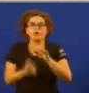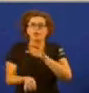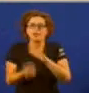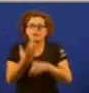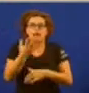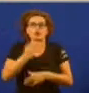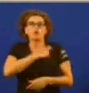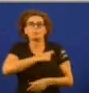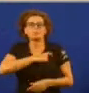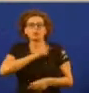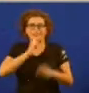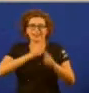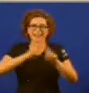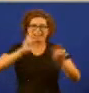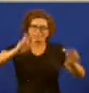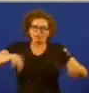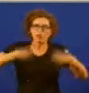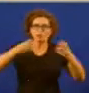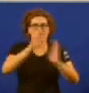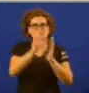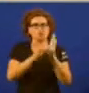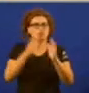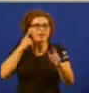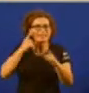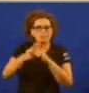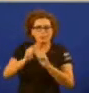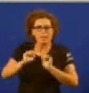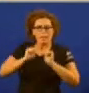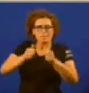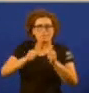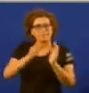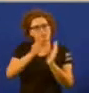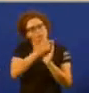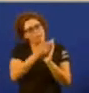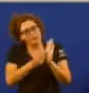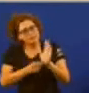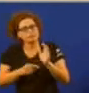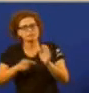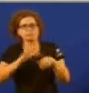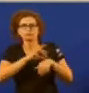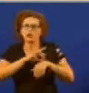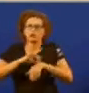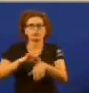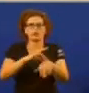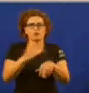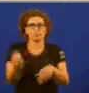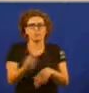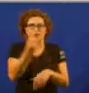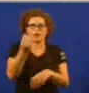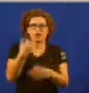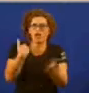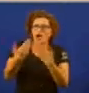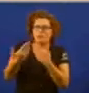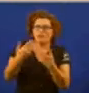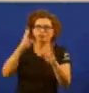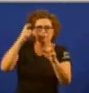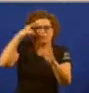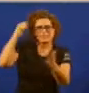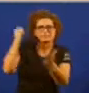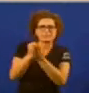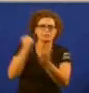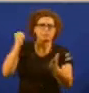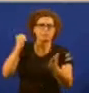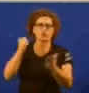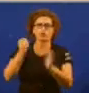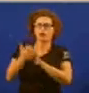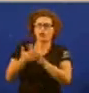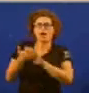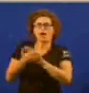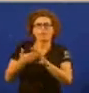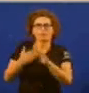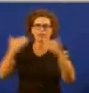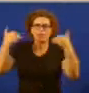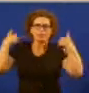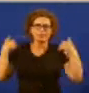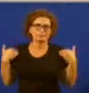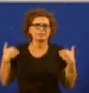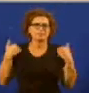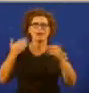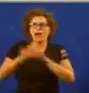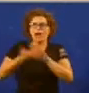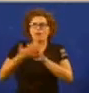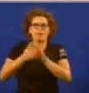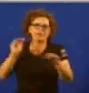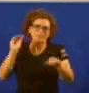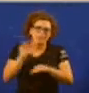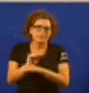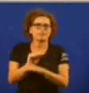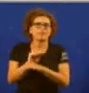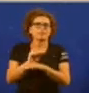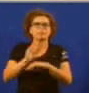de Reforma do Estatuto para conseguir de entrada unhas bases orientadoras para falar do simbólico para falar das competencias para falar do